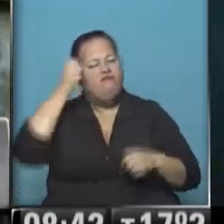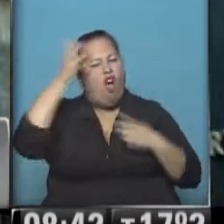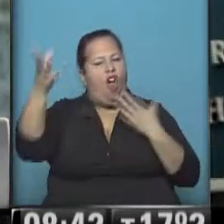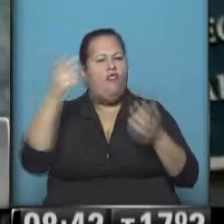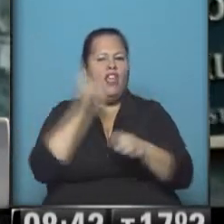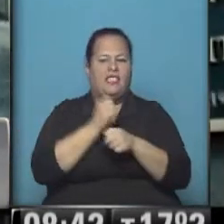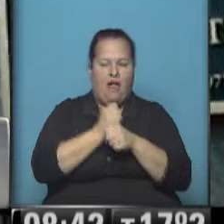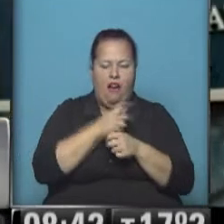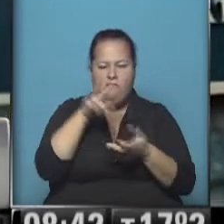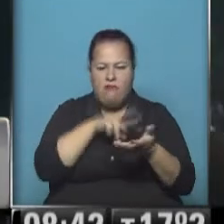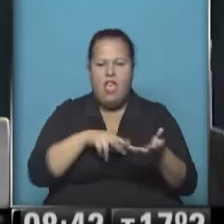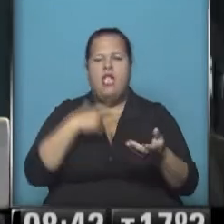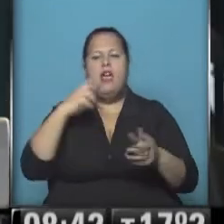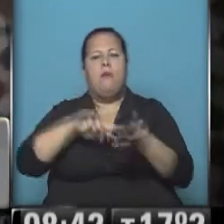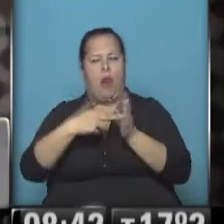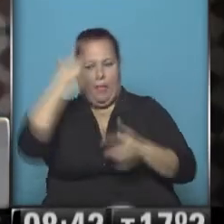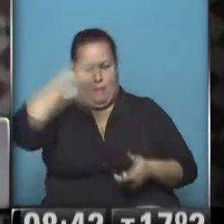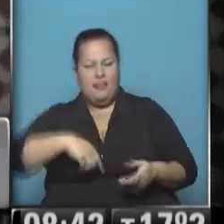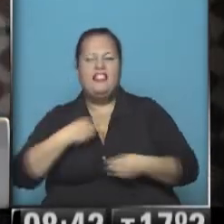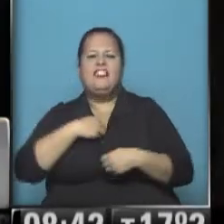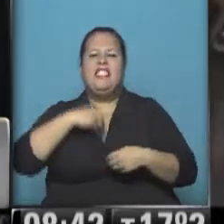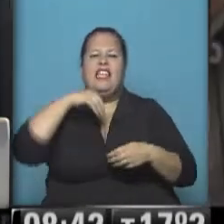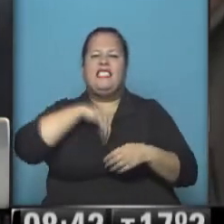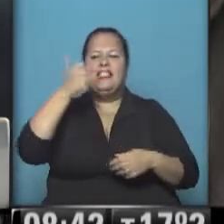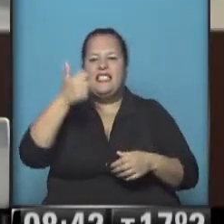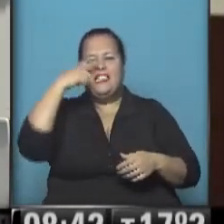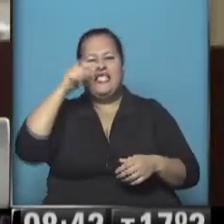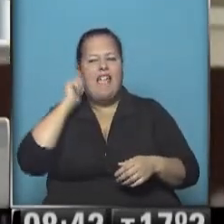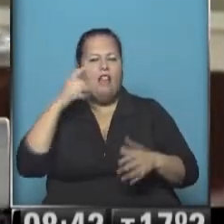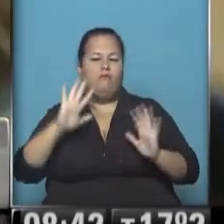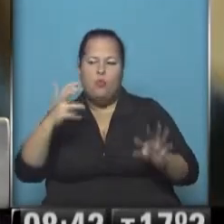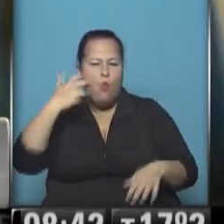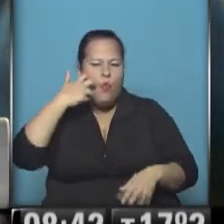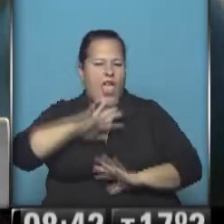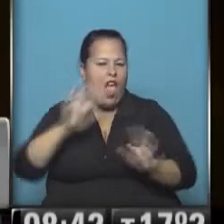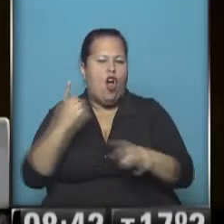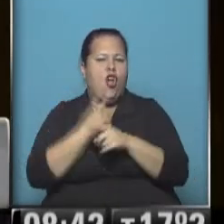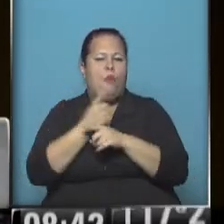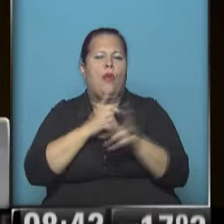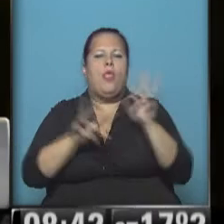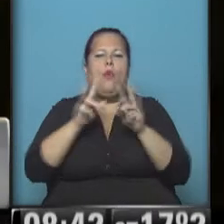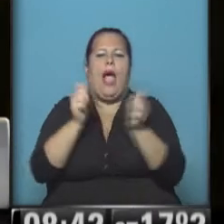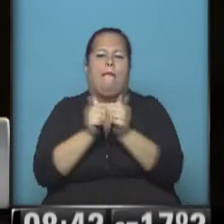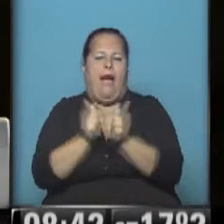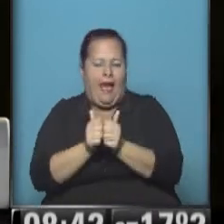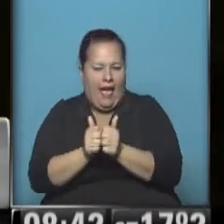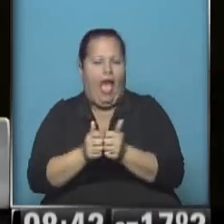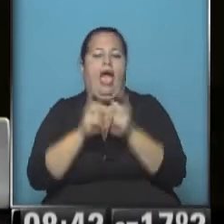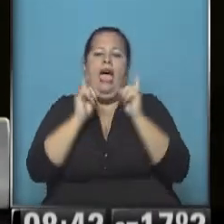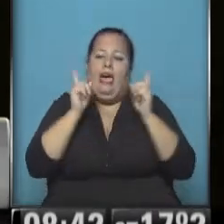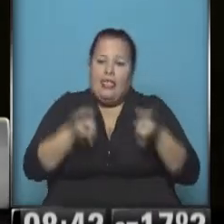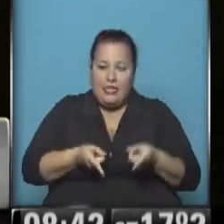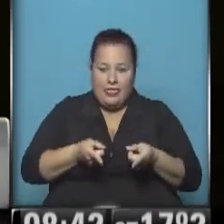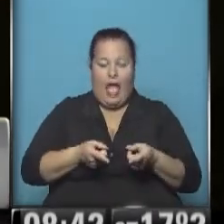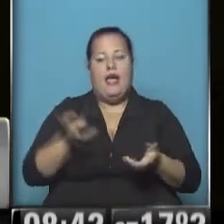las letras. Crisis personal, se siente que a sus 67 años ya está demasiado grande para buscar alguna pareja, pero también,